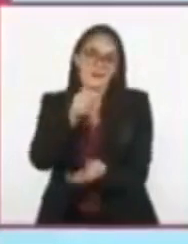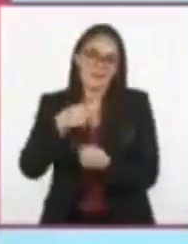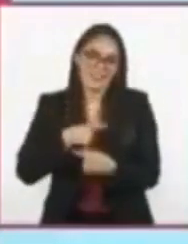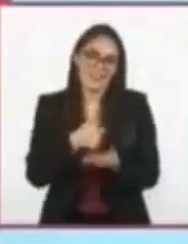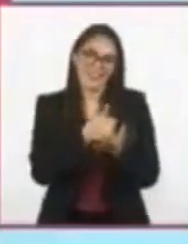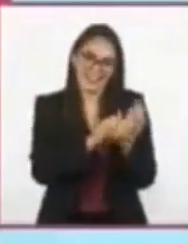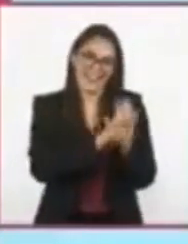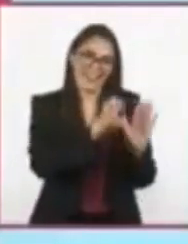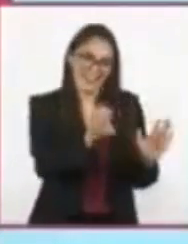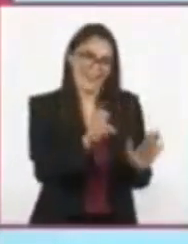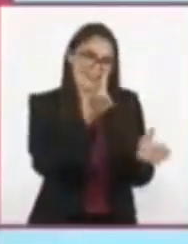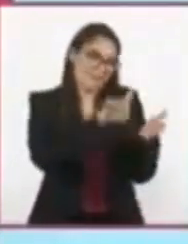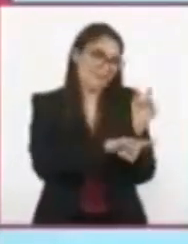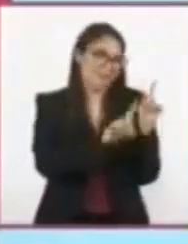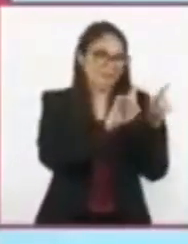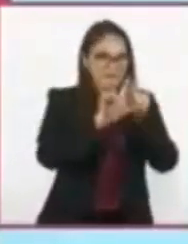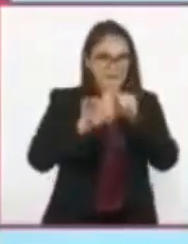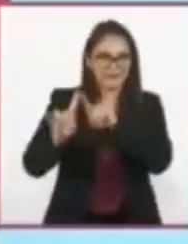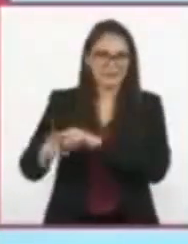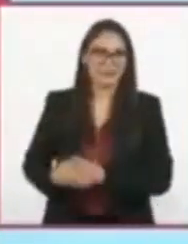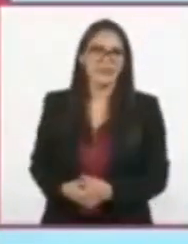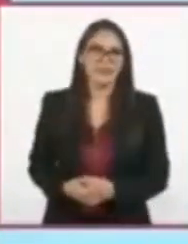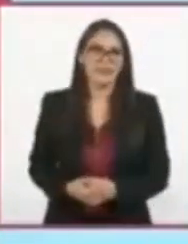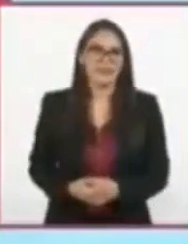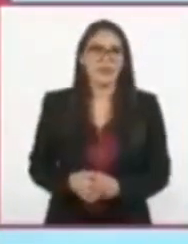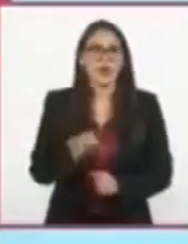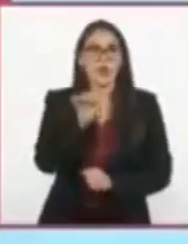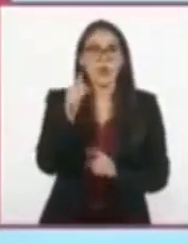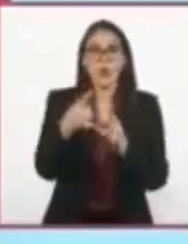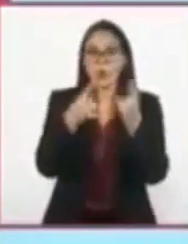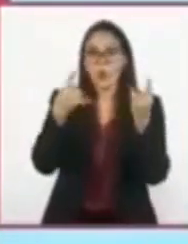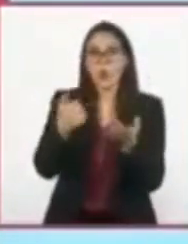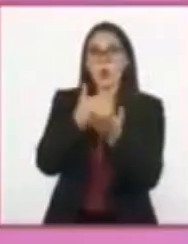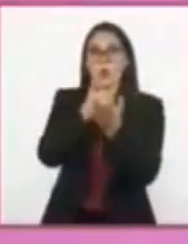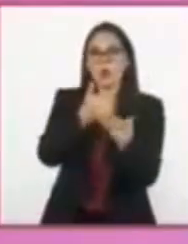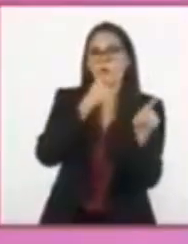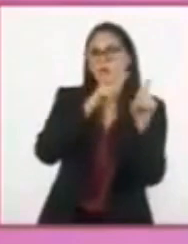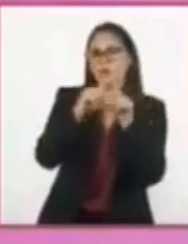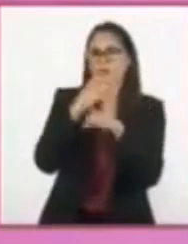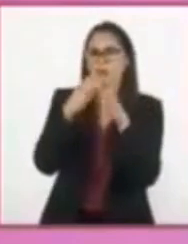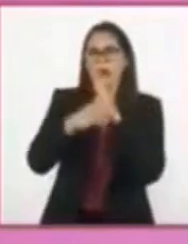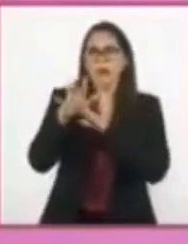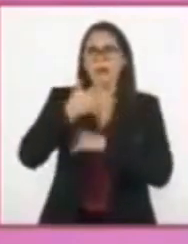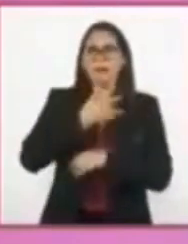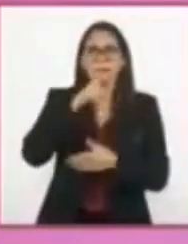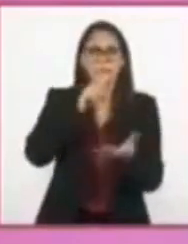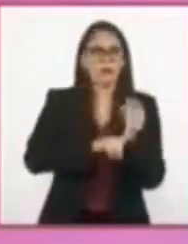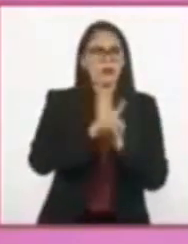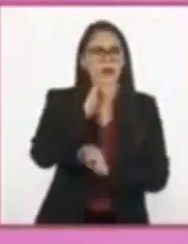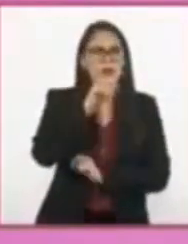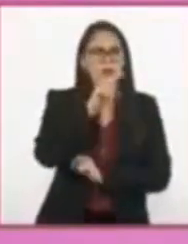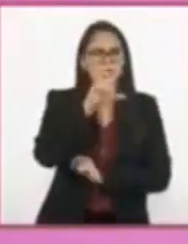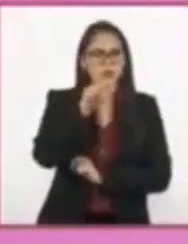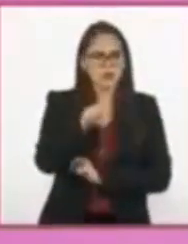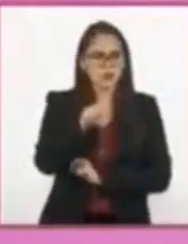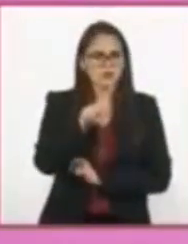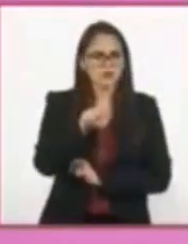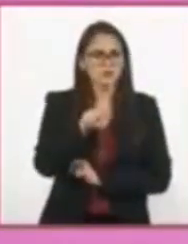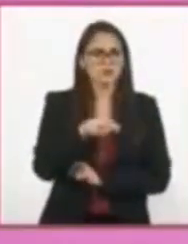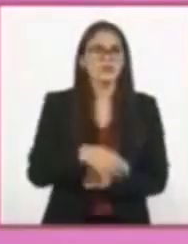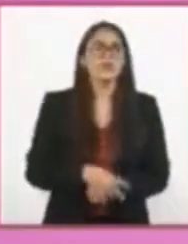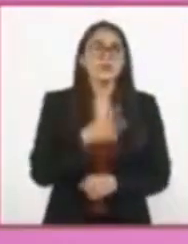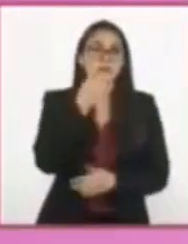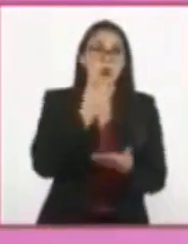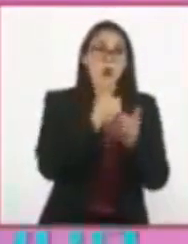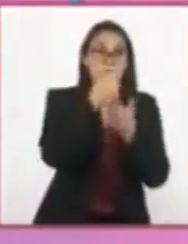Retomando el contenido del video, una historia contiene los siguientes elementos. Introducción, la cual plantea el rumbo que